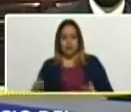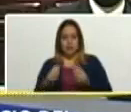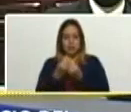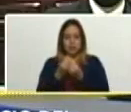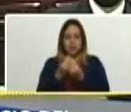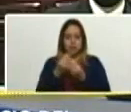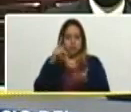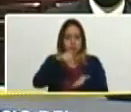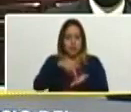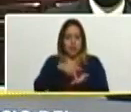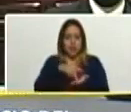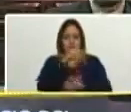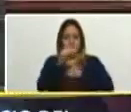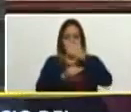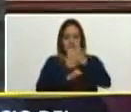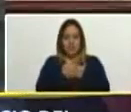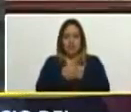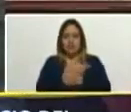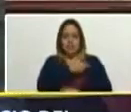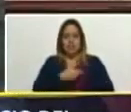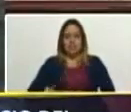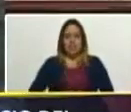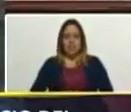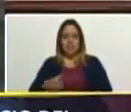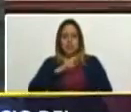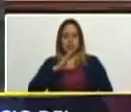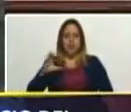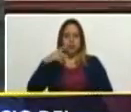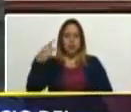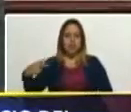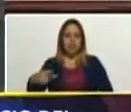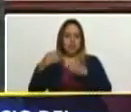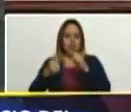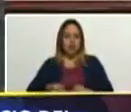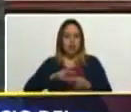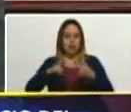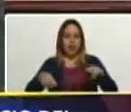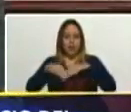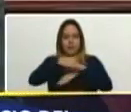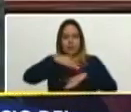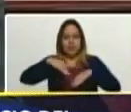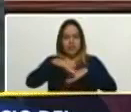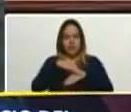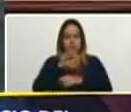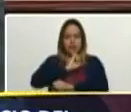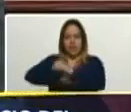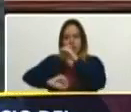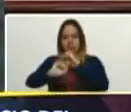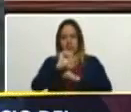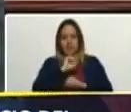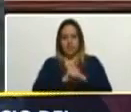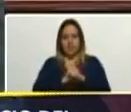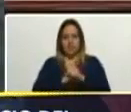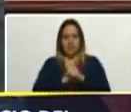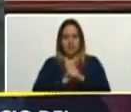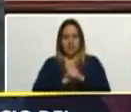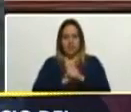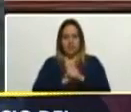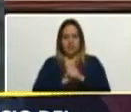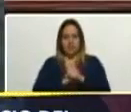soberanía política, seguridad y paz y ministro del poder popular para la defensa del general en jefe